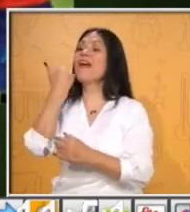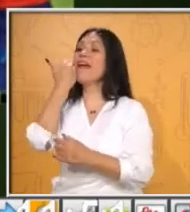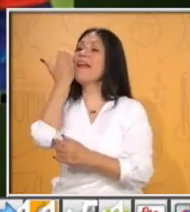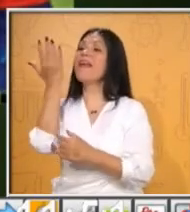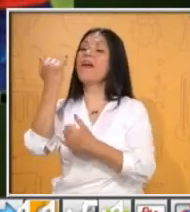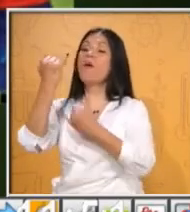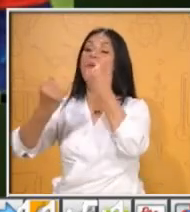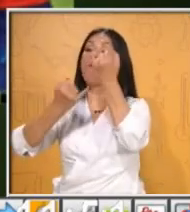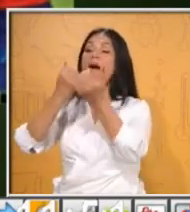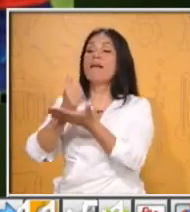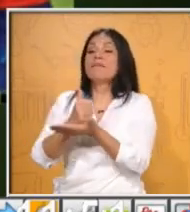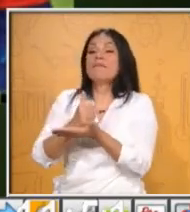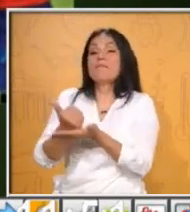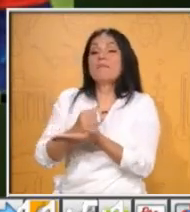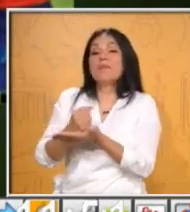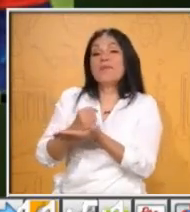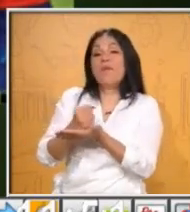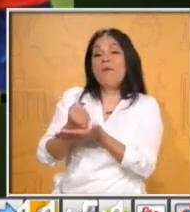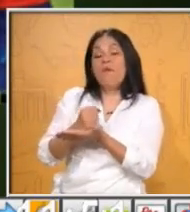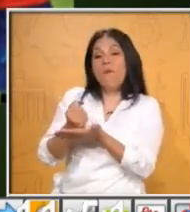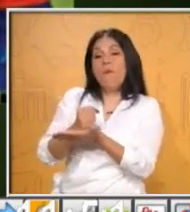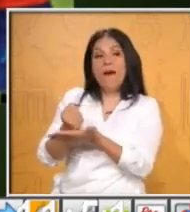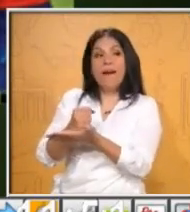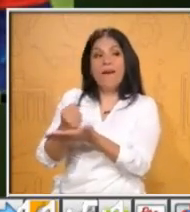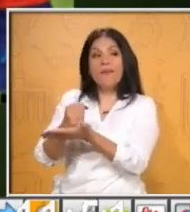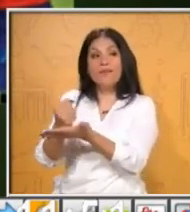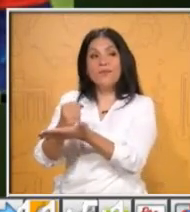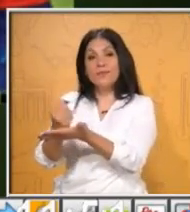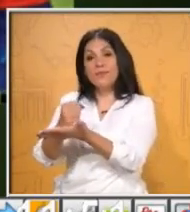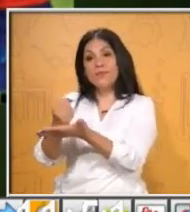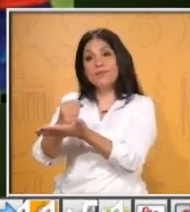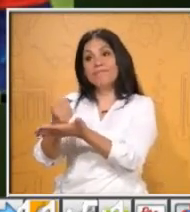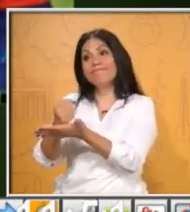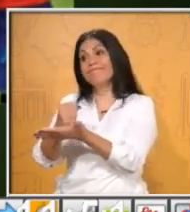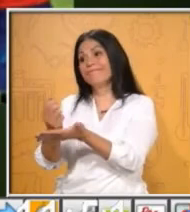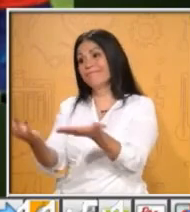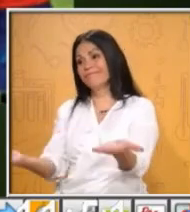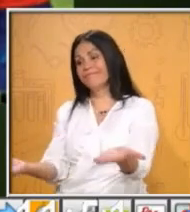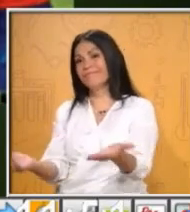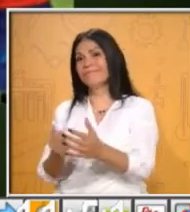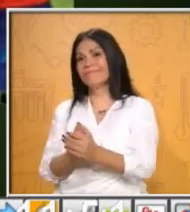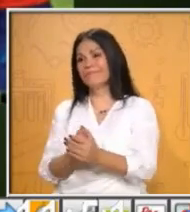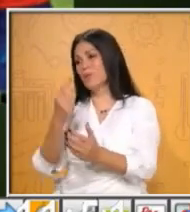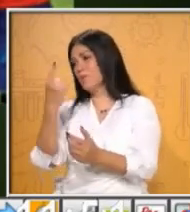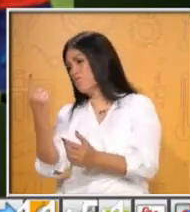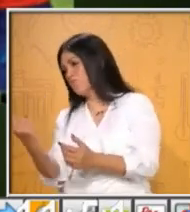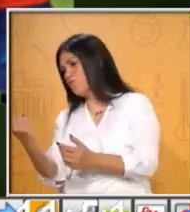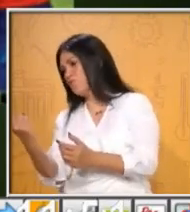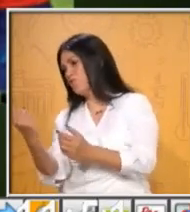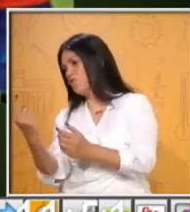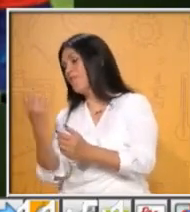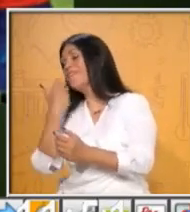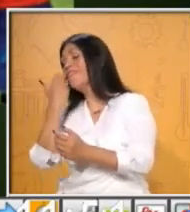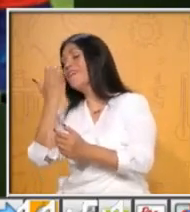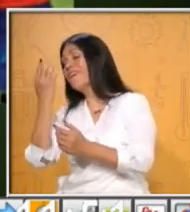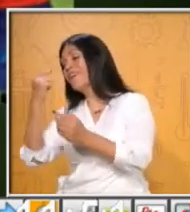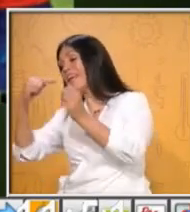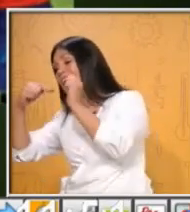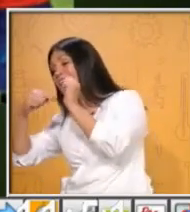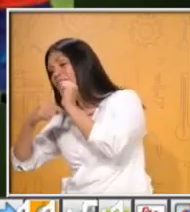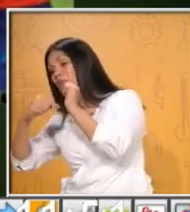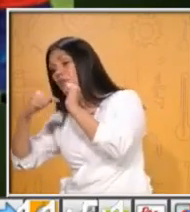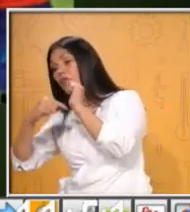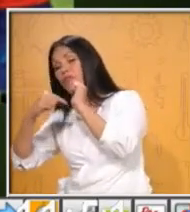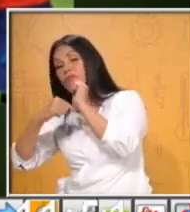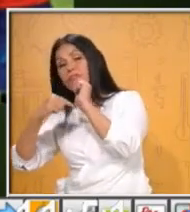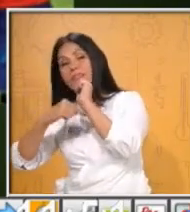conflicto. Porque uno quiere jugar a las escondidas y otro quiere jugar videojuegos. Pero todos los conflictos